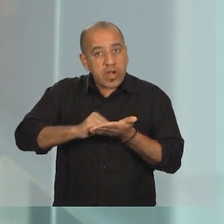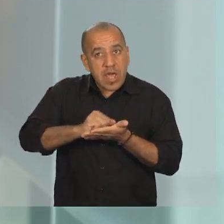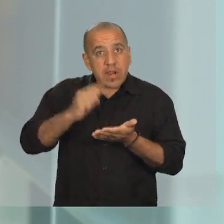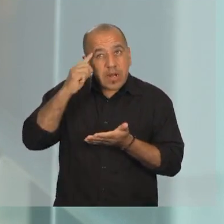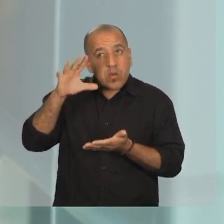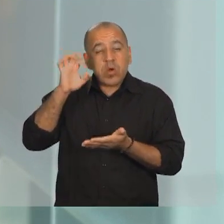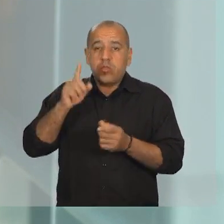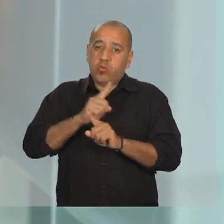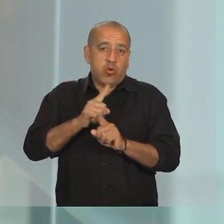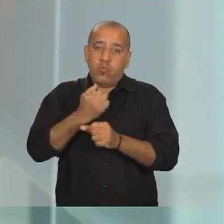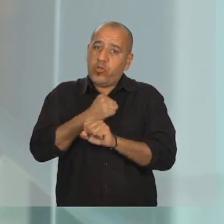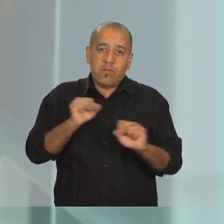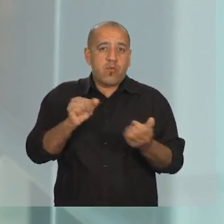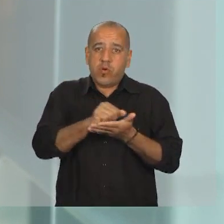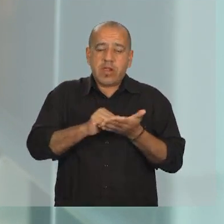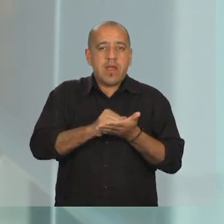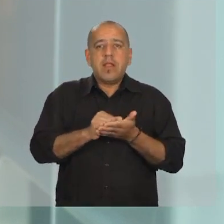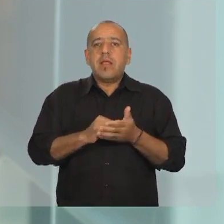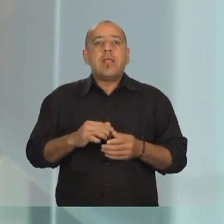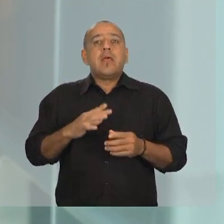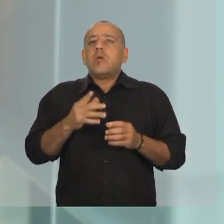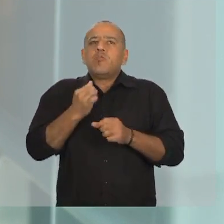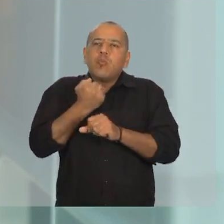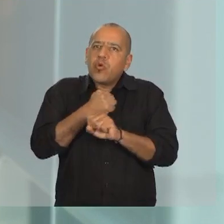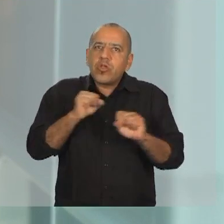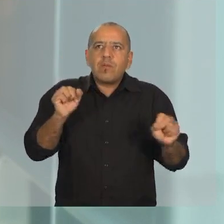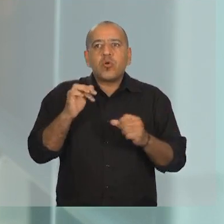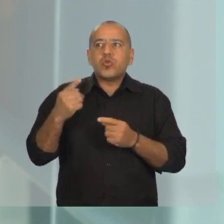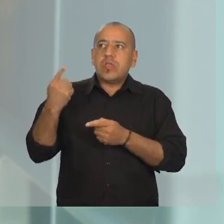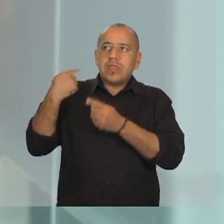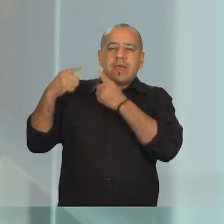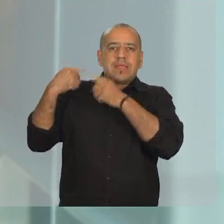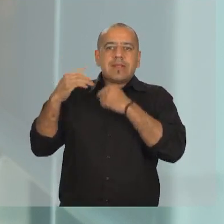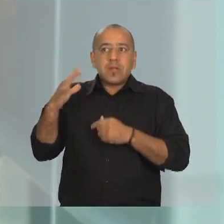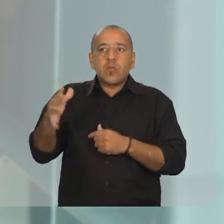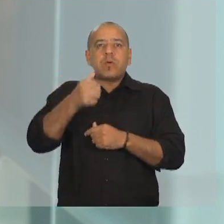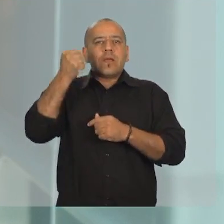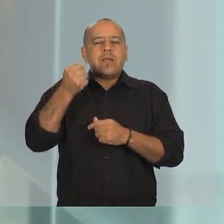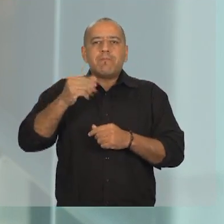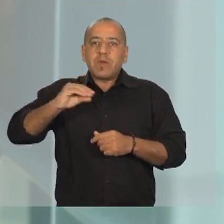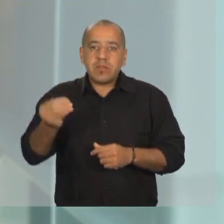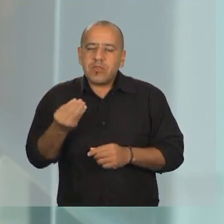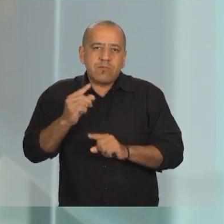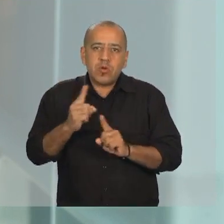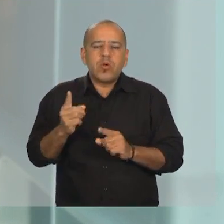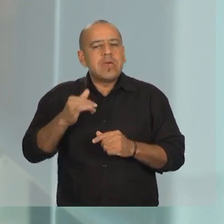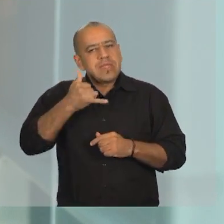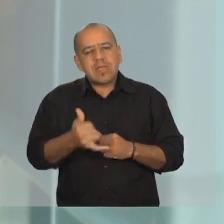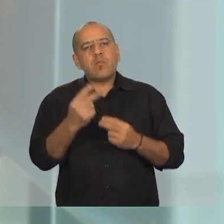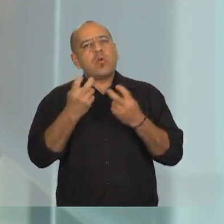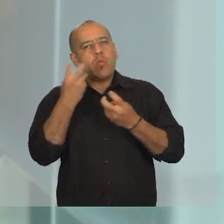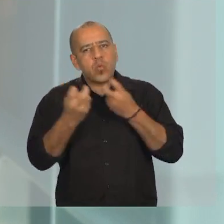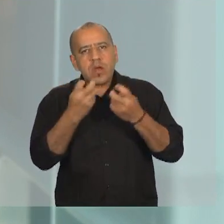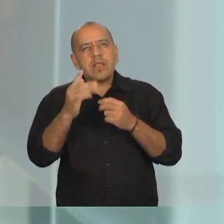nuestra mente lo que hemos soportado, ni tampoco recuperar lo perdido, debemos buscar el camino de la